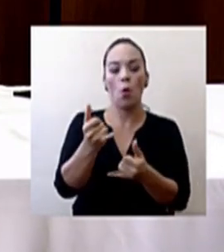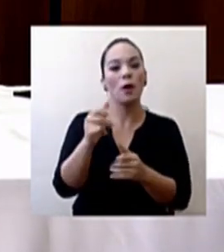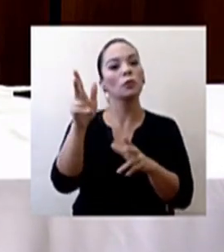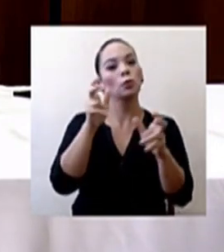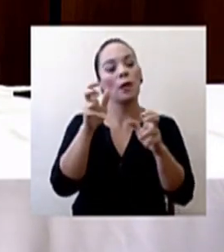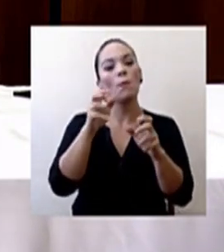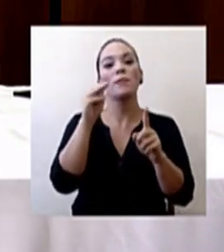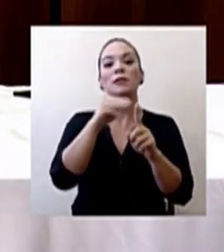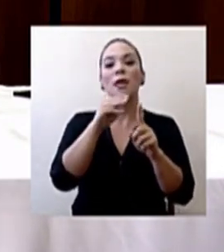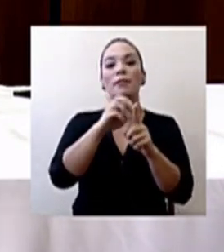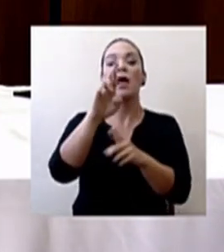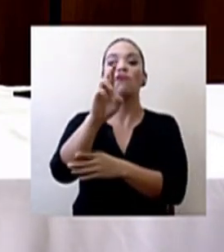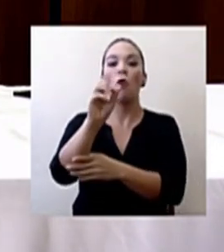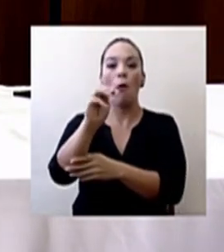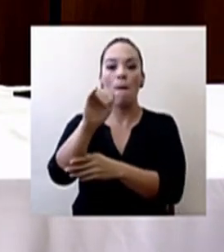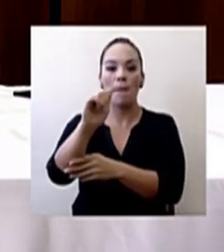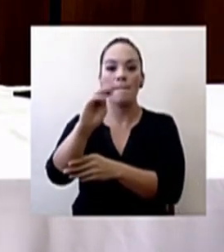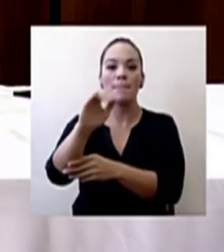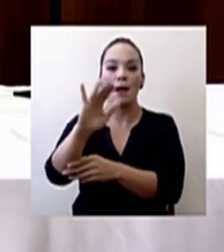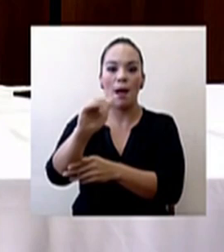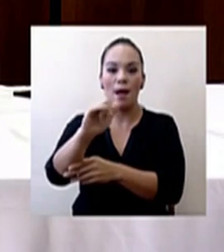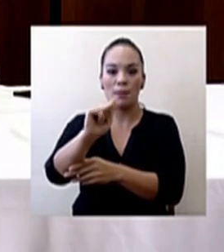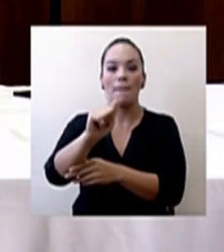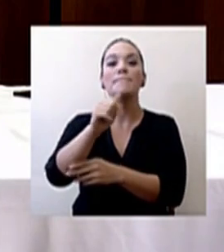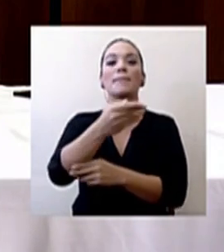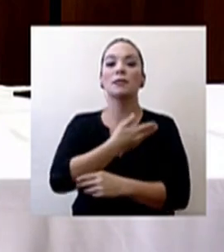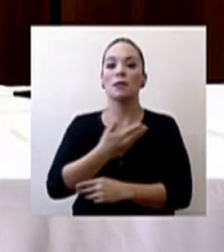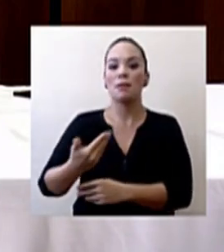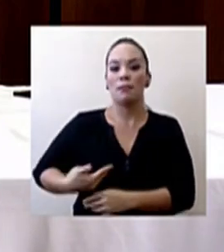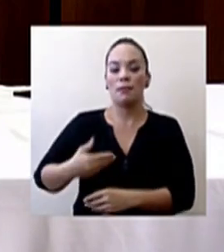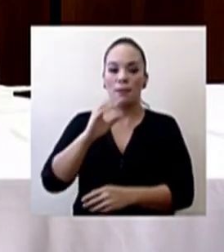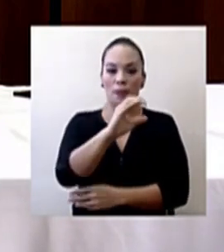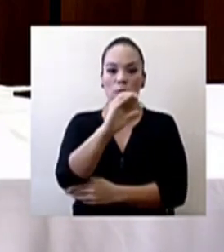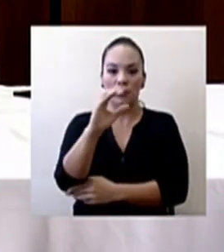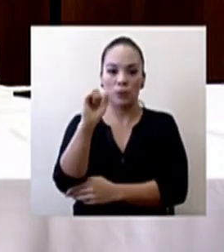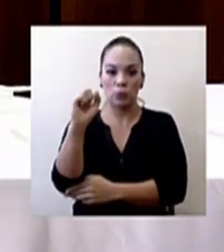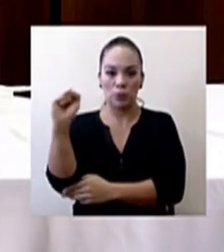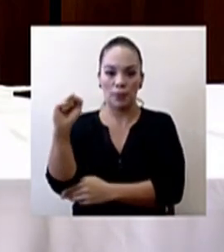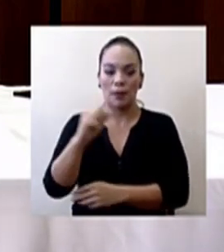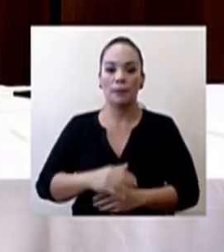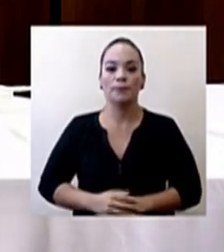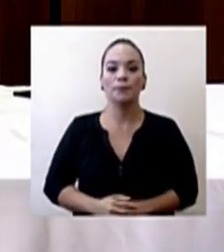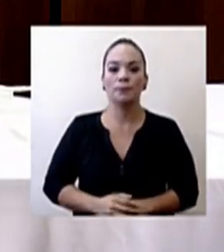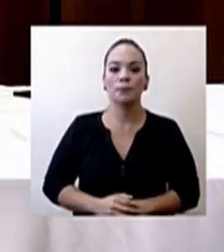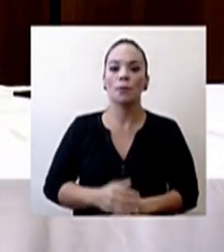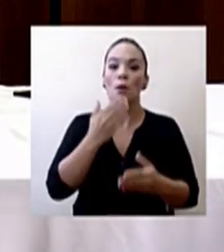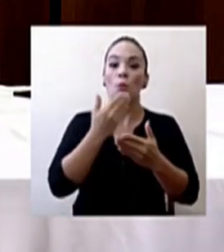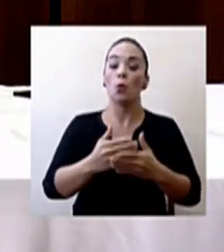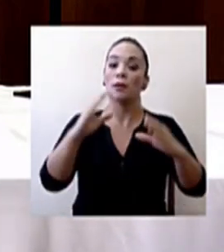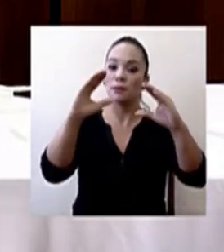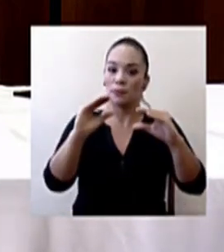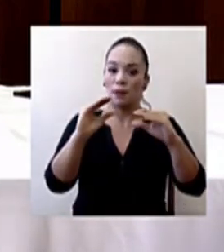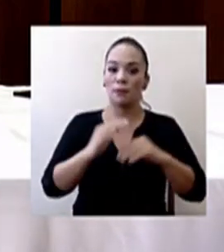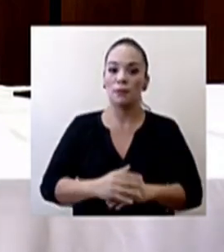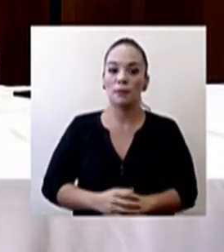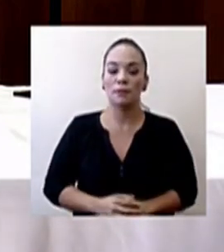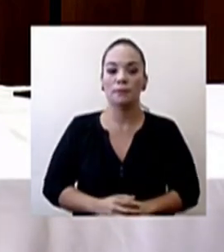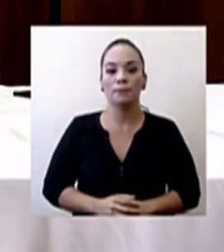doctor Román Macaya, presidente ejecutivo de la Caja Costarricense del Seguro Social. Muy buenas tardes. Quiero